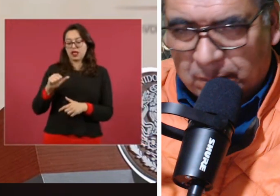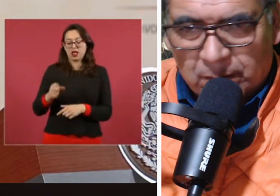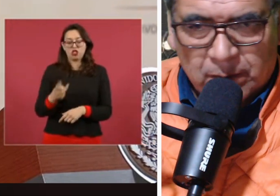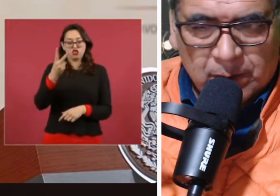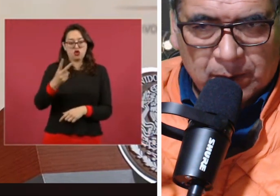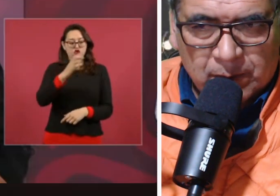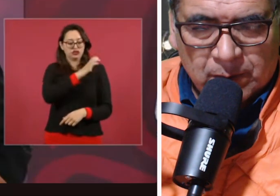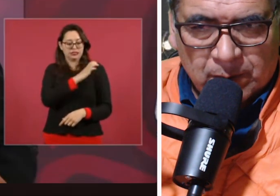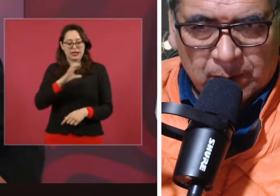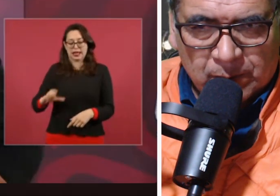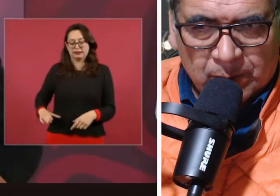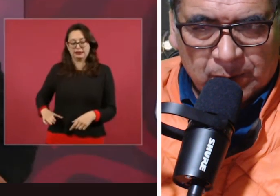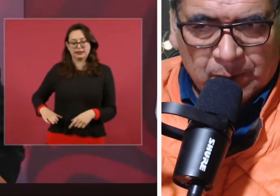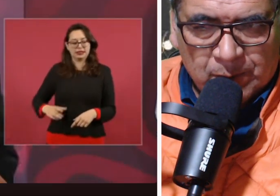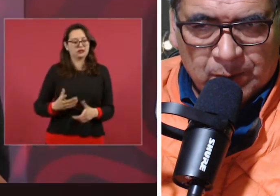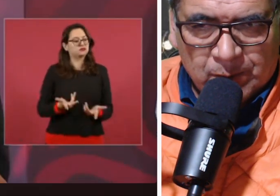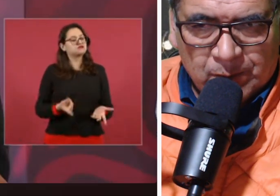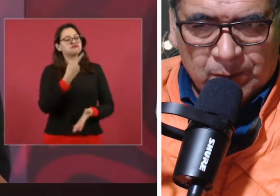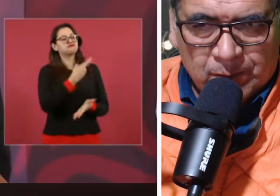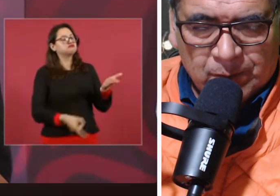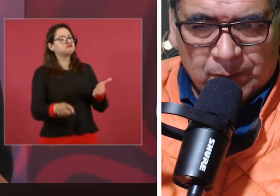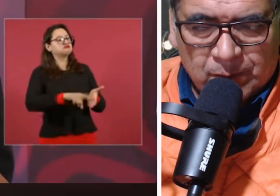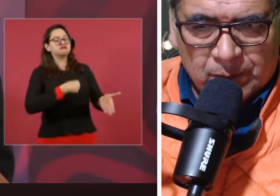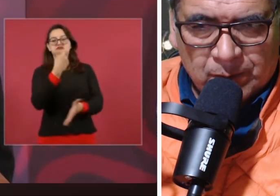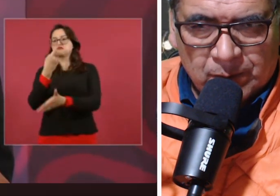elementos, por consigna?